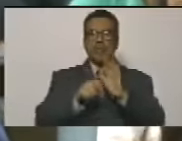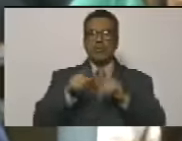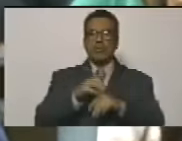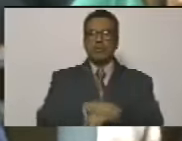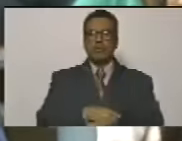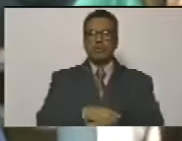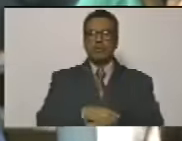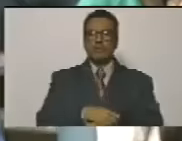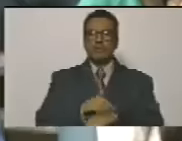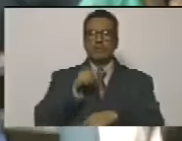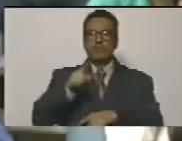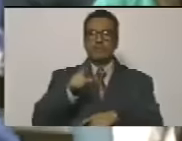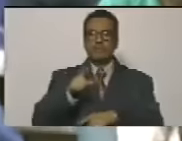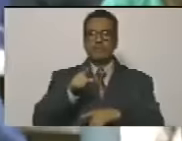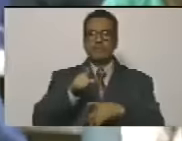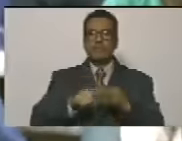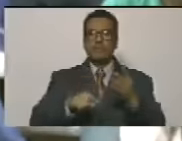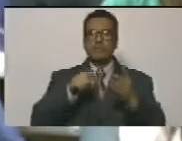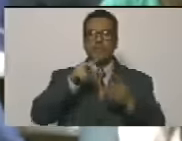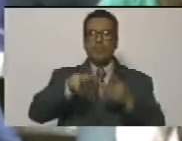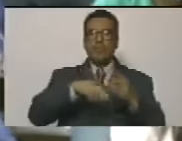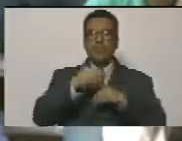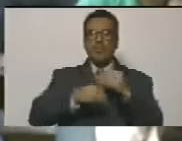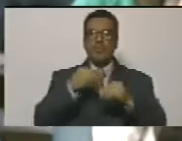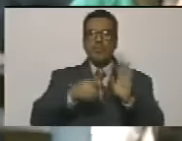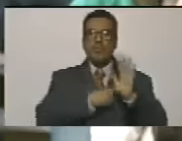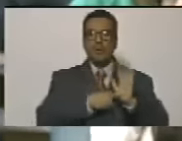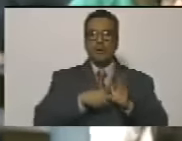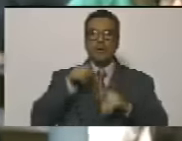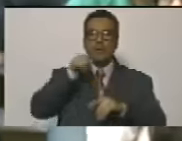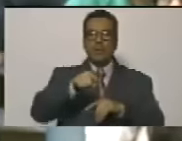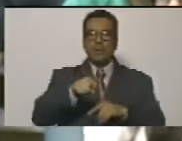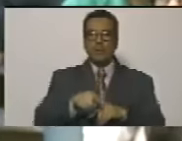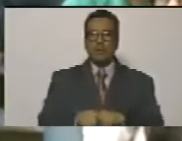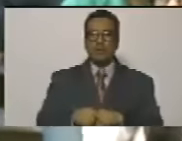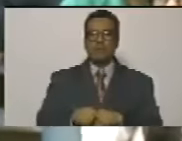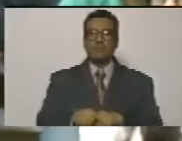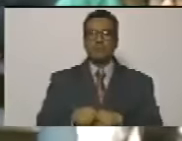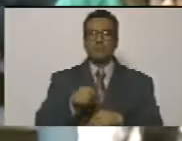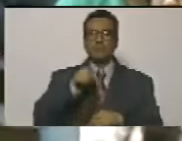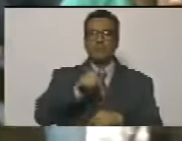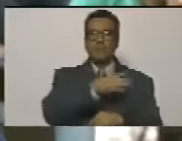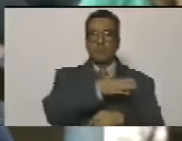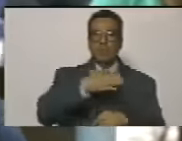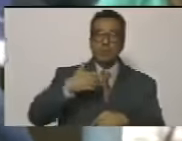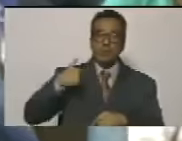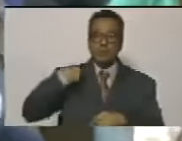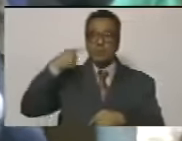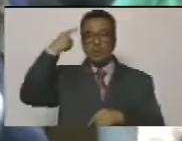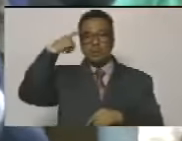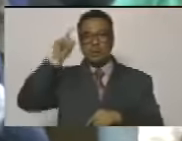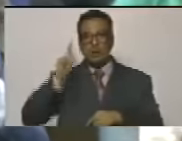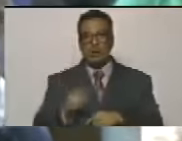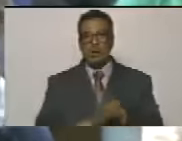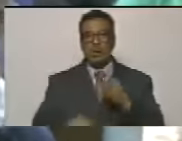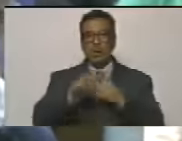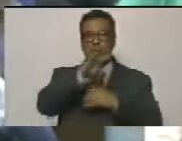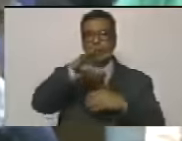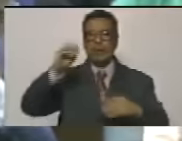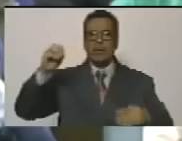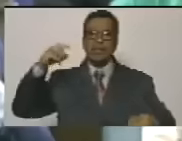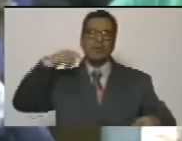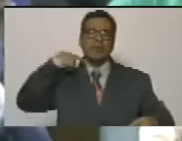para quitarle la nacionalidad a esos miserables canallas que tienen en su haber 40 mil